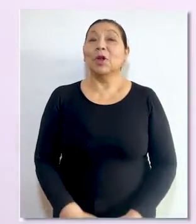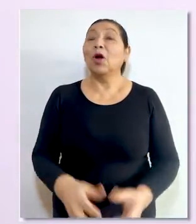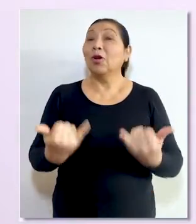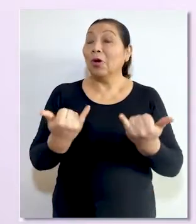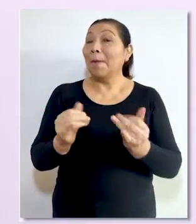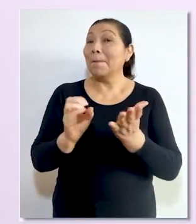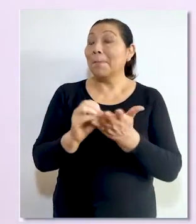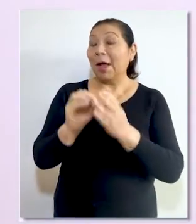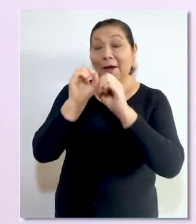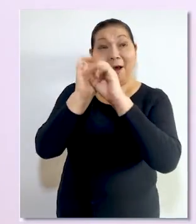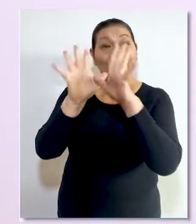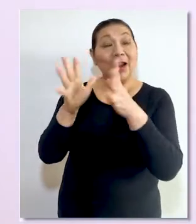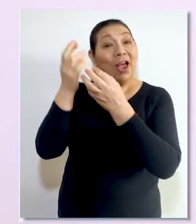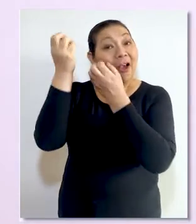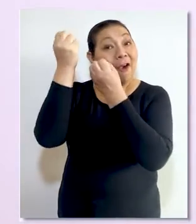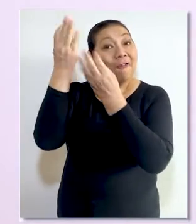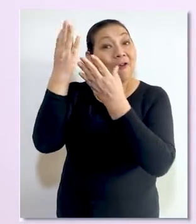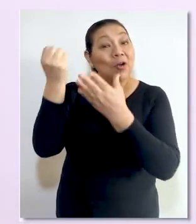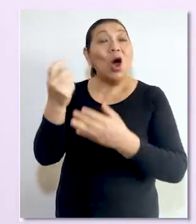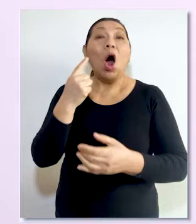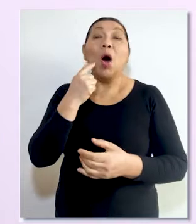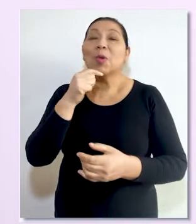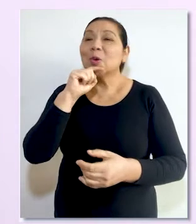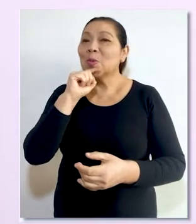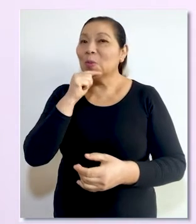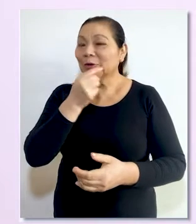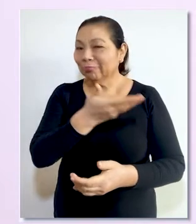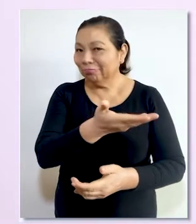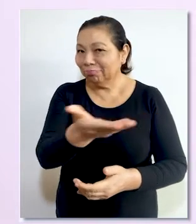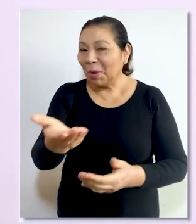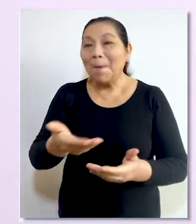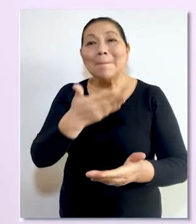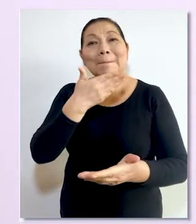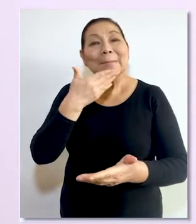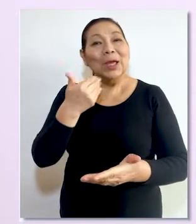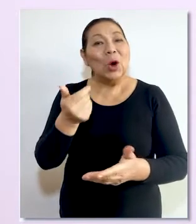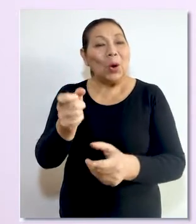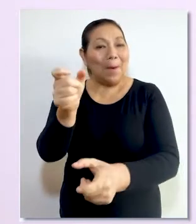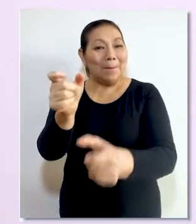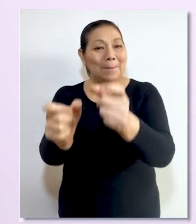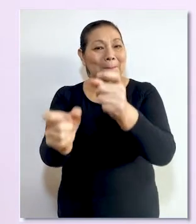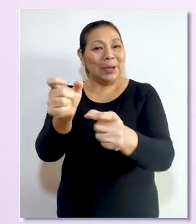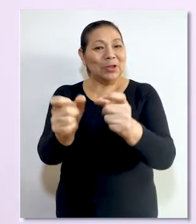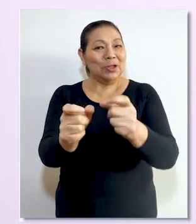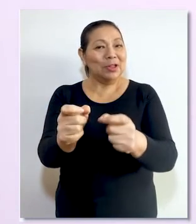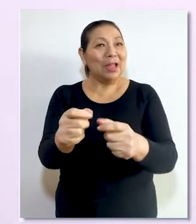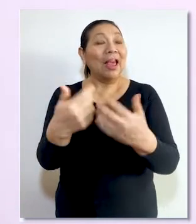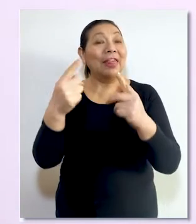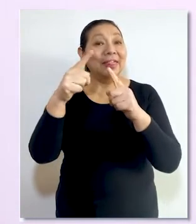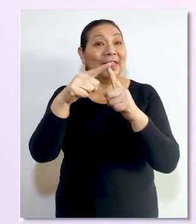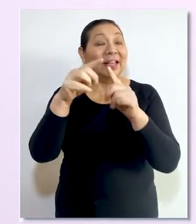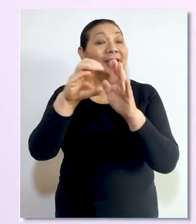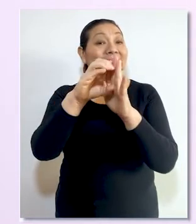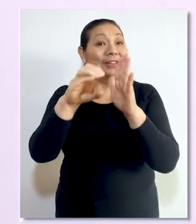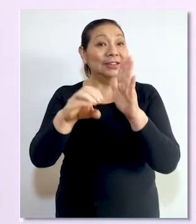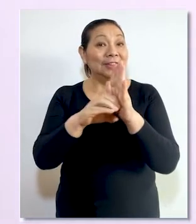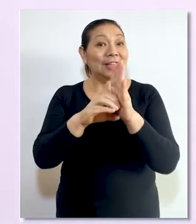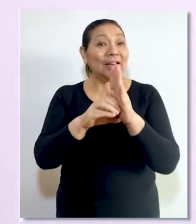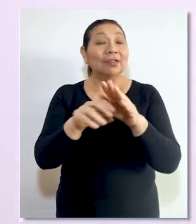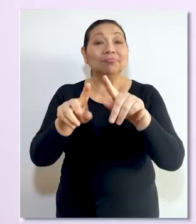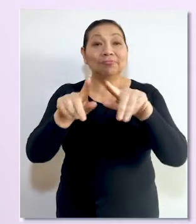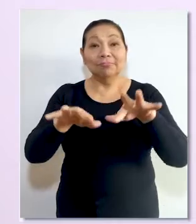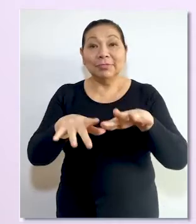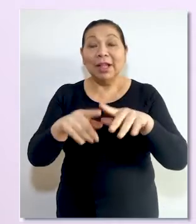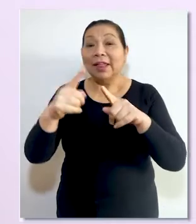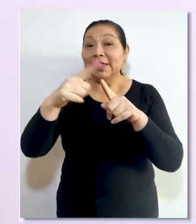Con el claro objetivo de informar a peruanas y peruanos y construir una mejor ciudadanía, muy pronto el TC lanzará el canal